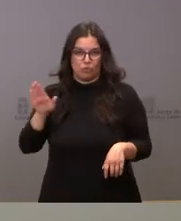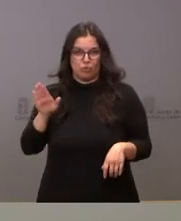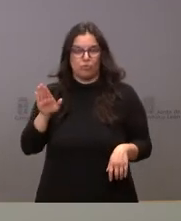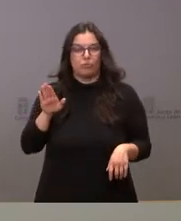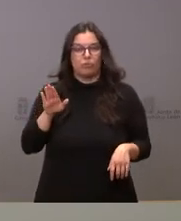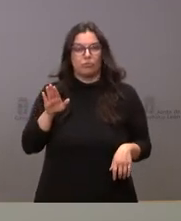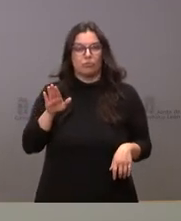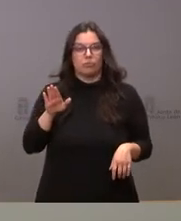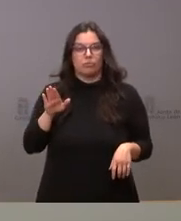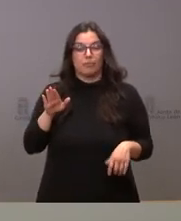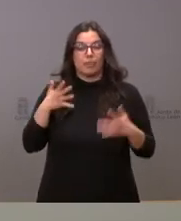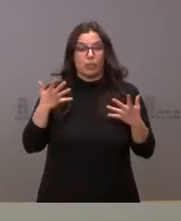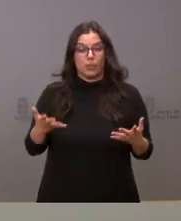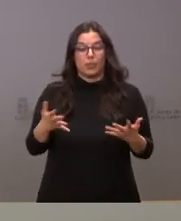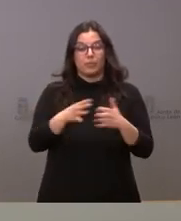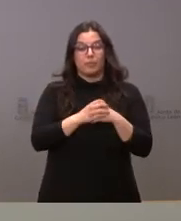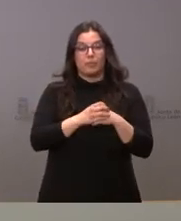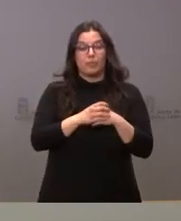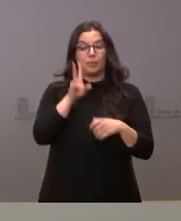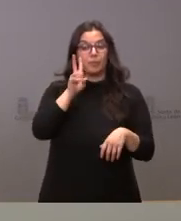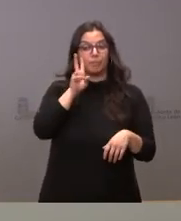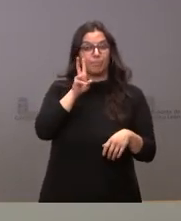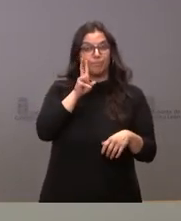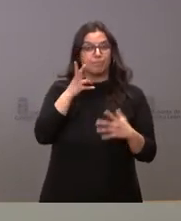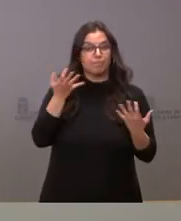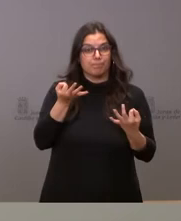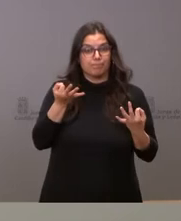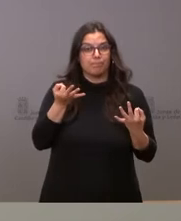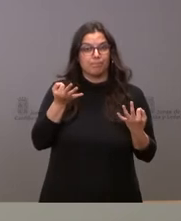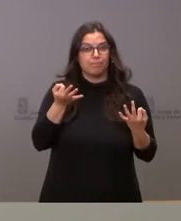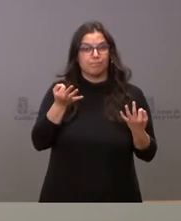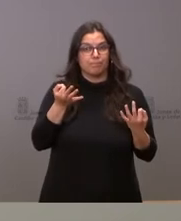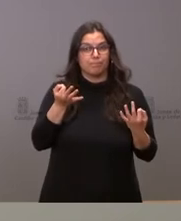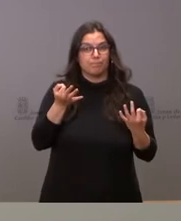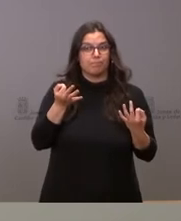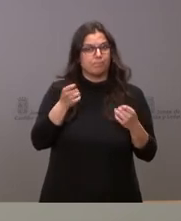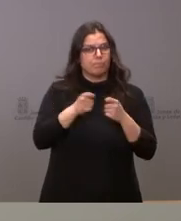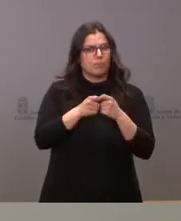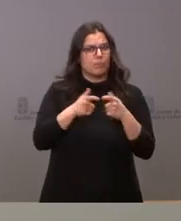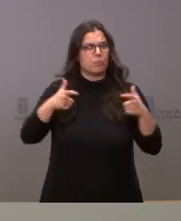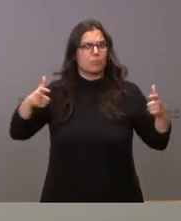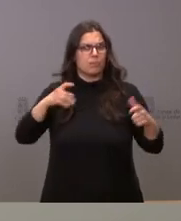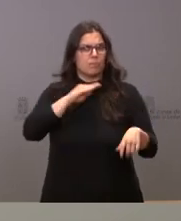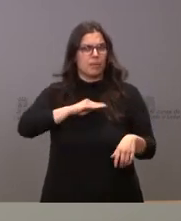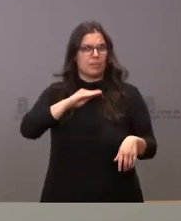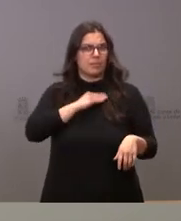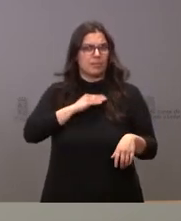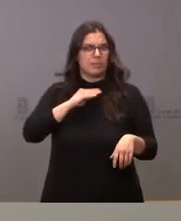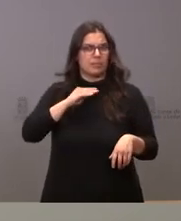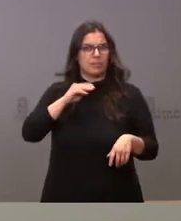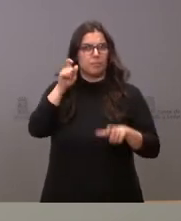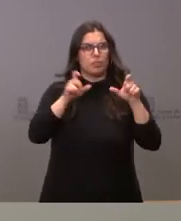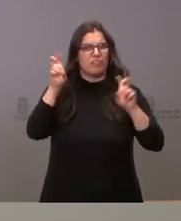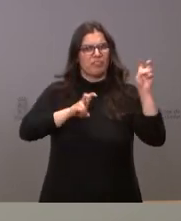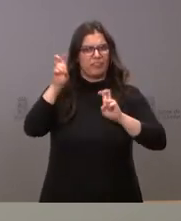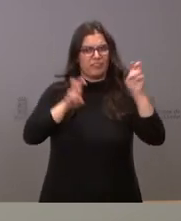de tal manera que lo que estamos viendo es una progresión muy relevante en el número de personas que vienen a